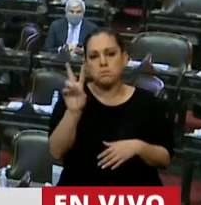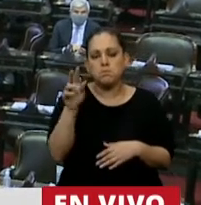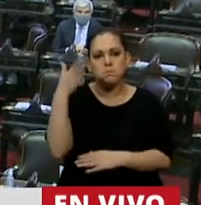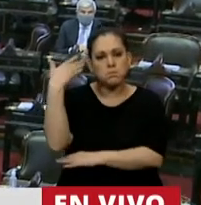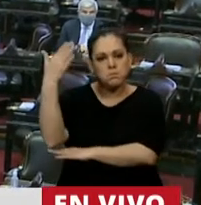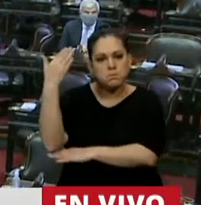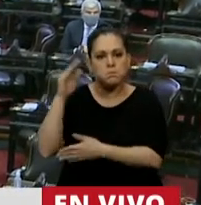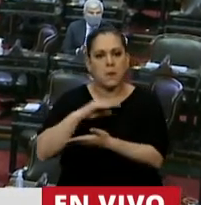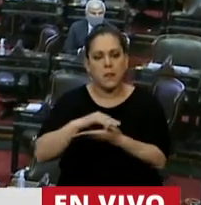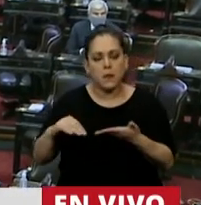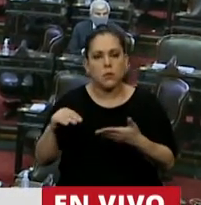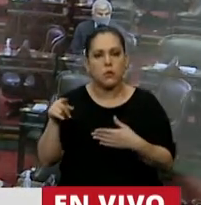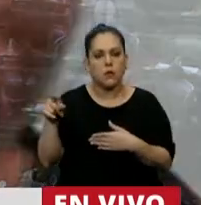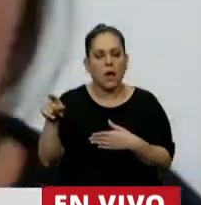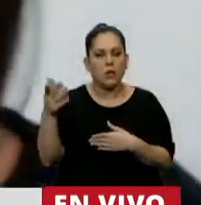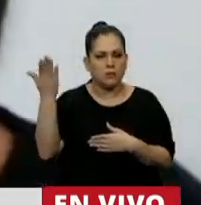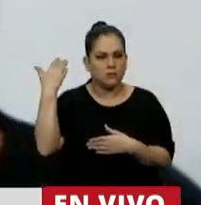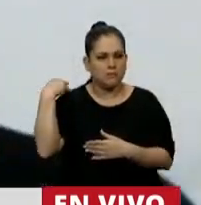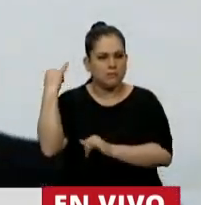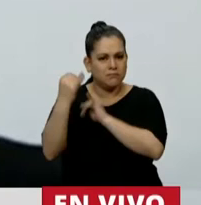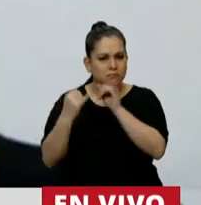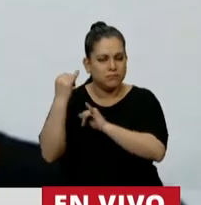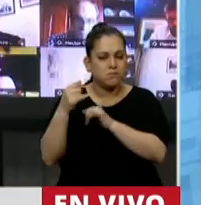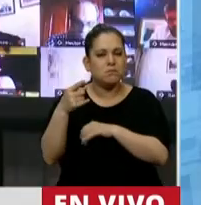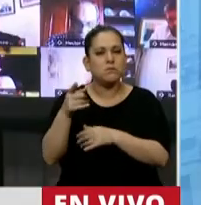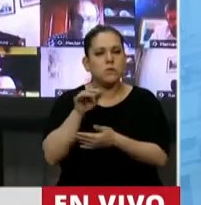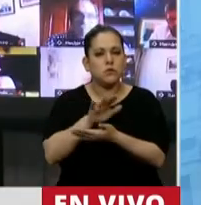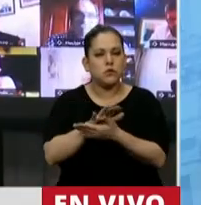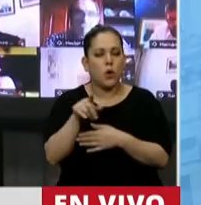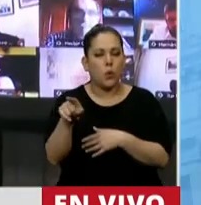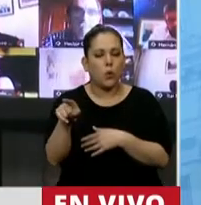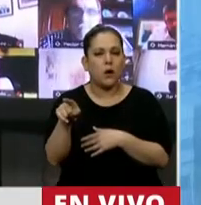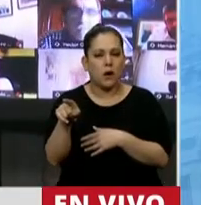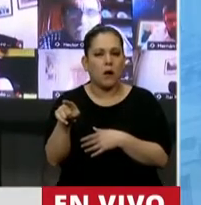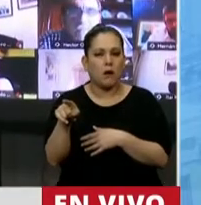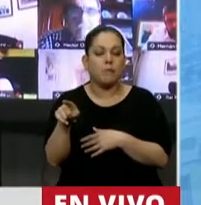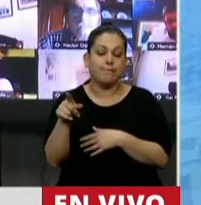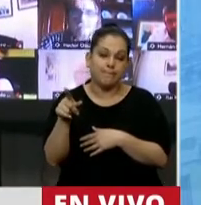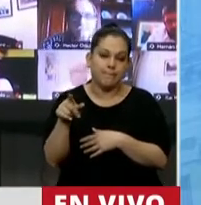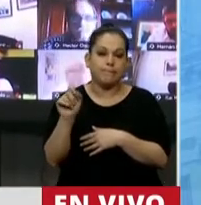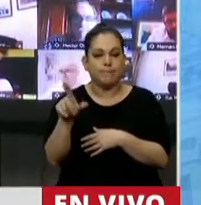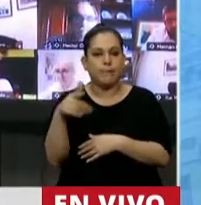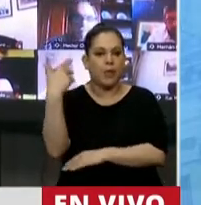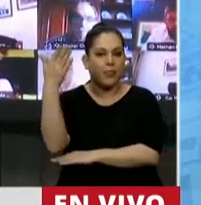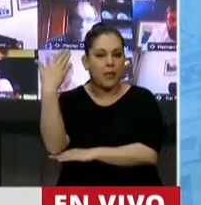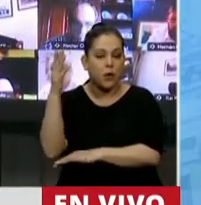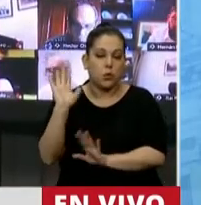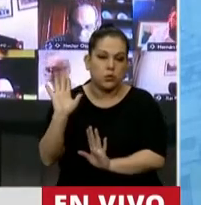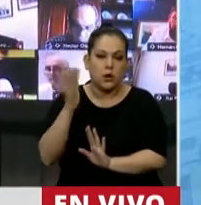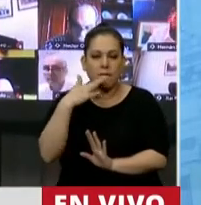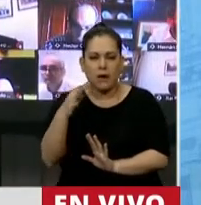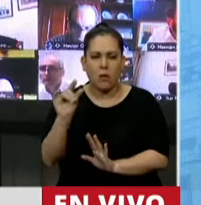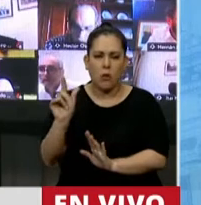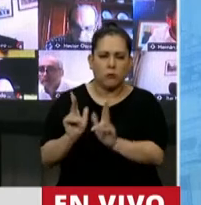diputado propinante, hablar de, a través de un discurso, la verdad que es un poco